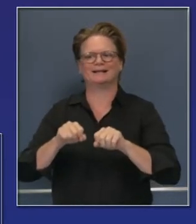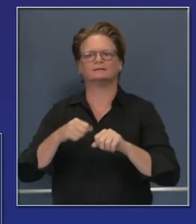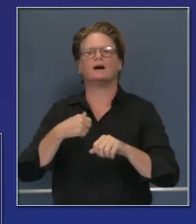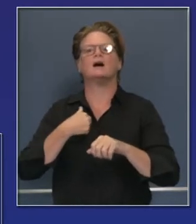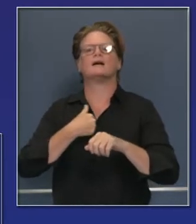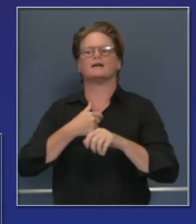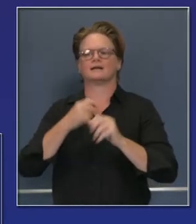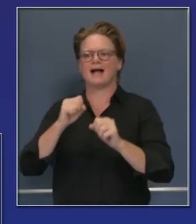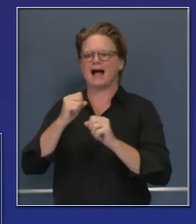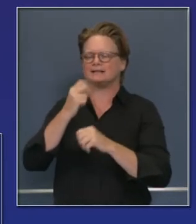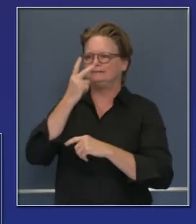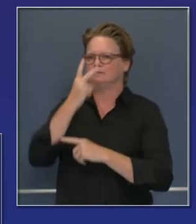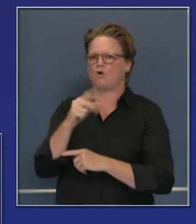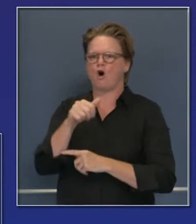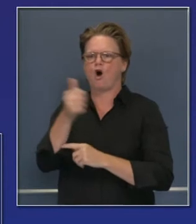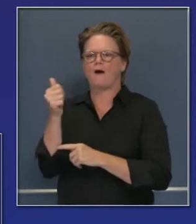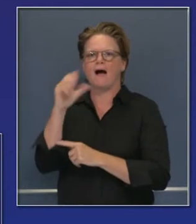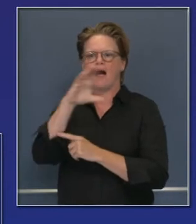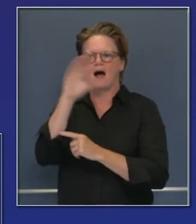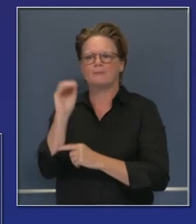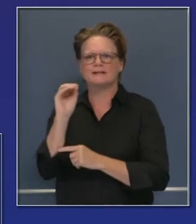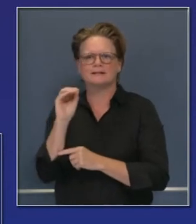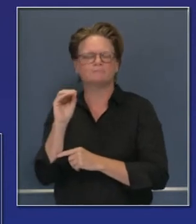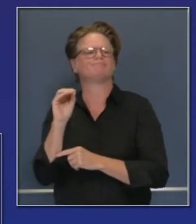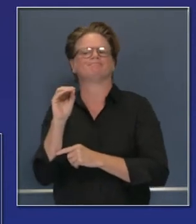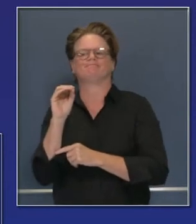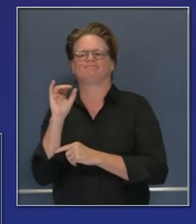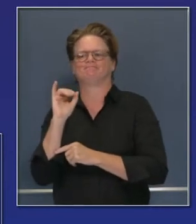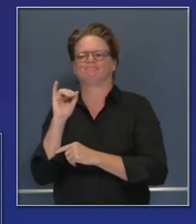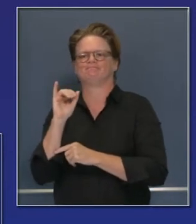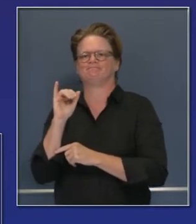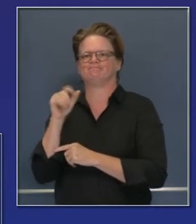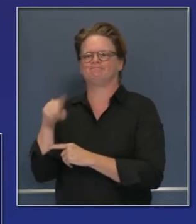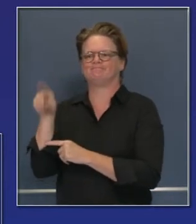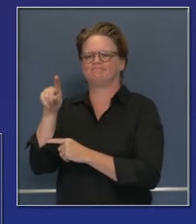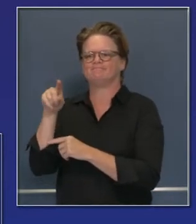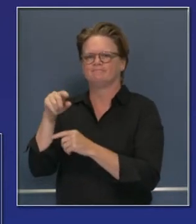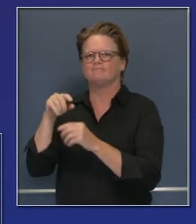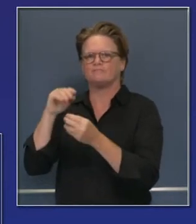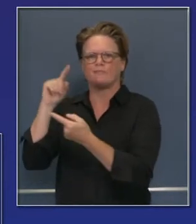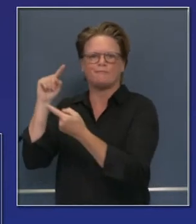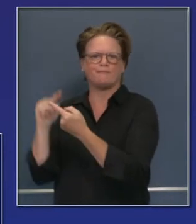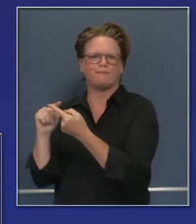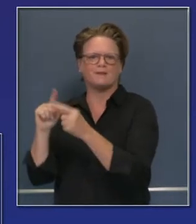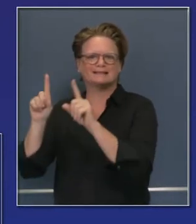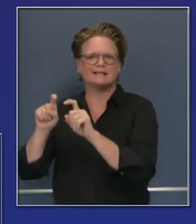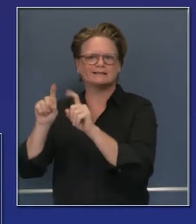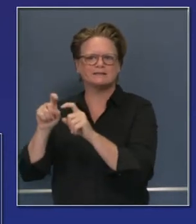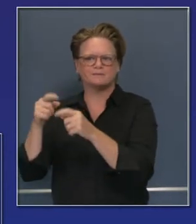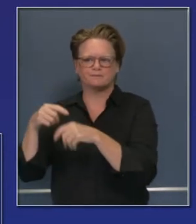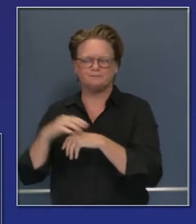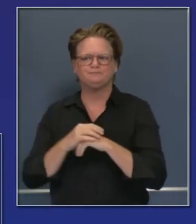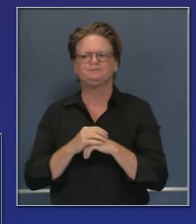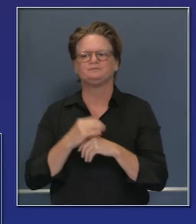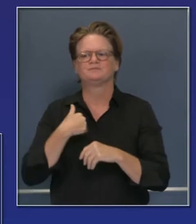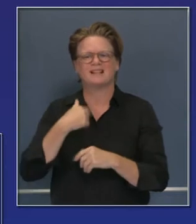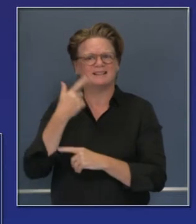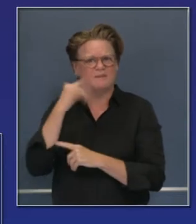bajar los costos para los planes de seguro, para los médicos, para Medicaid y Medi-Cal